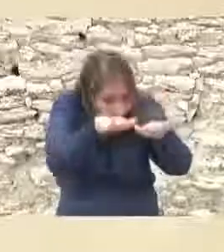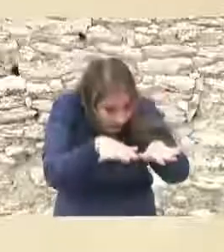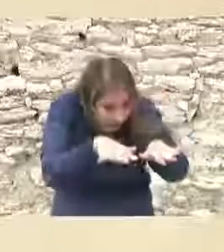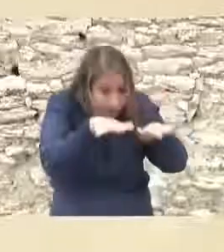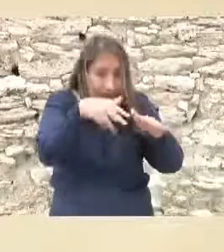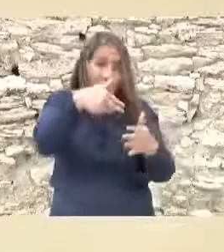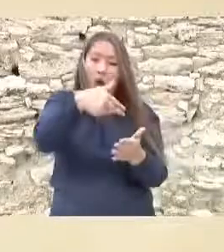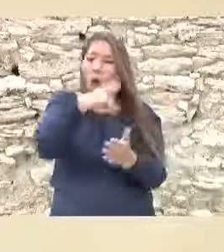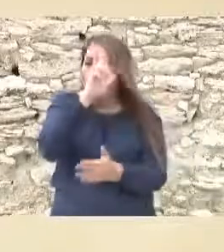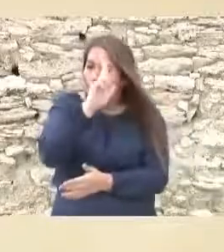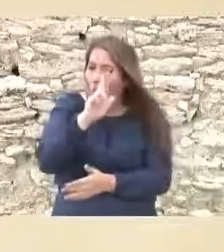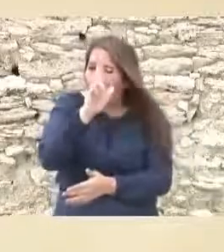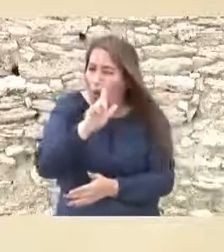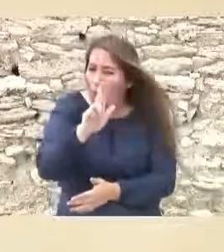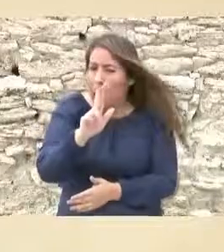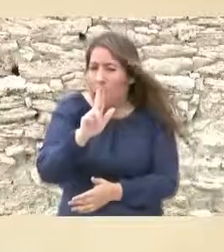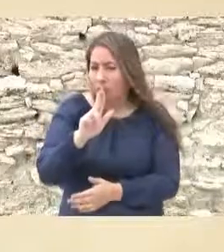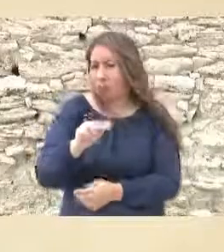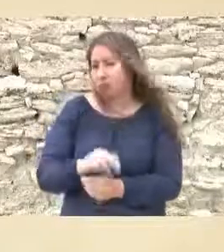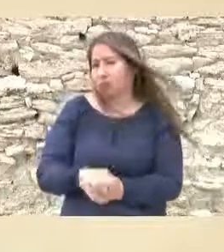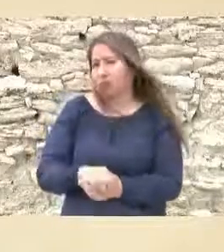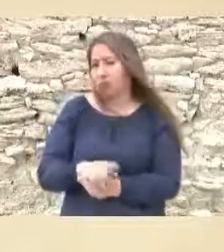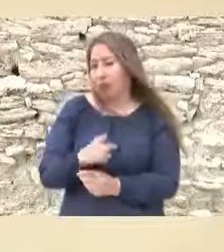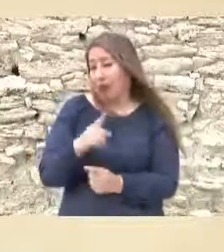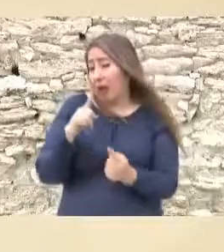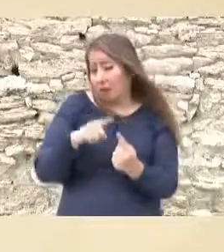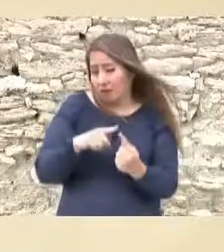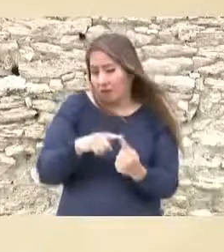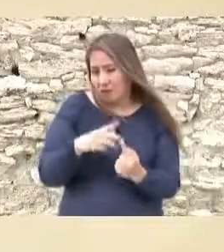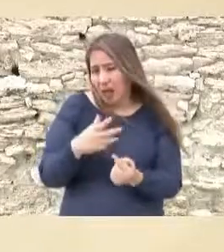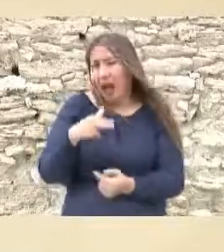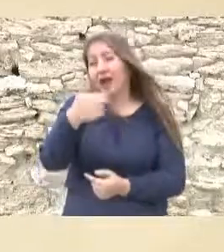homenaje a quien había